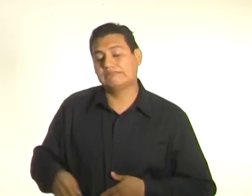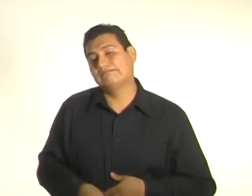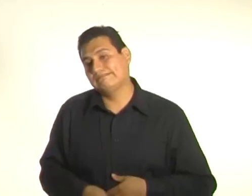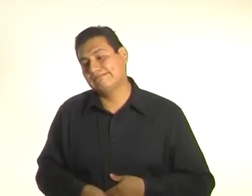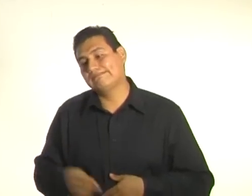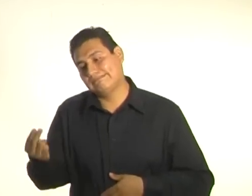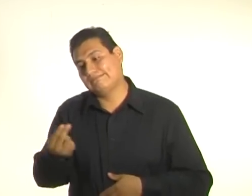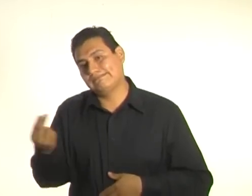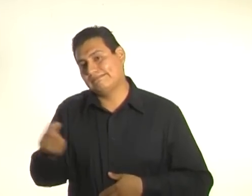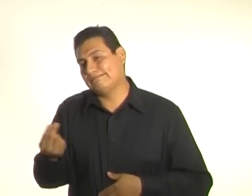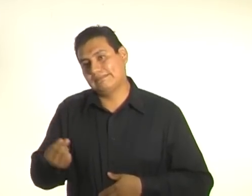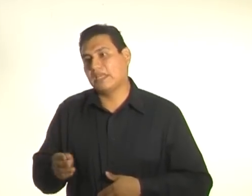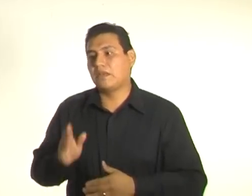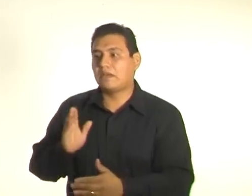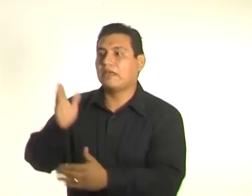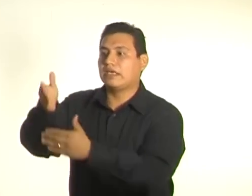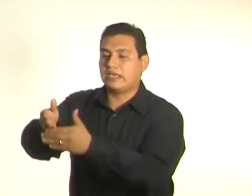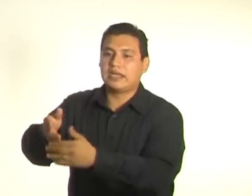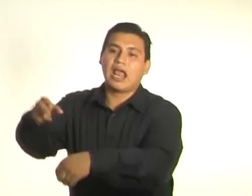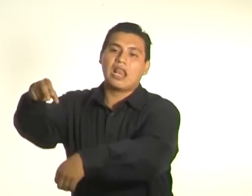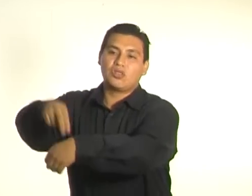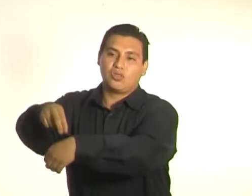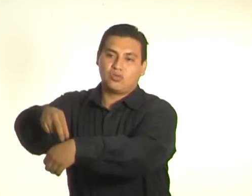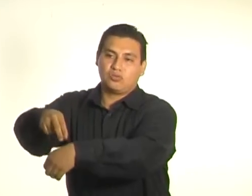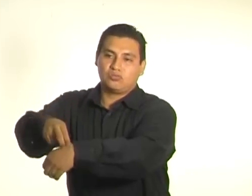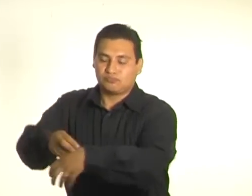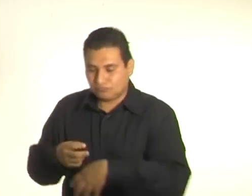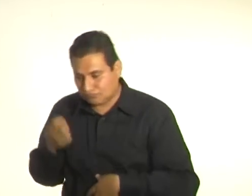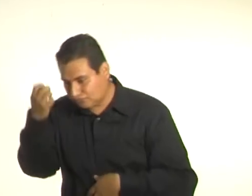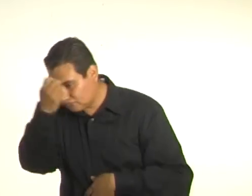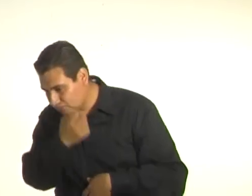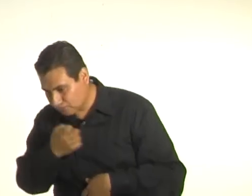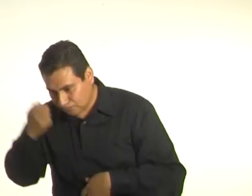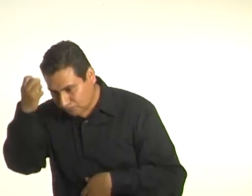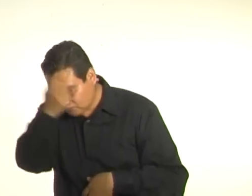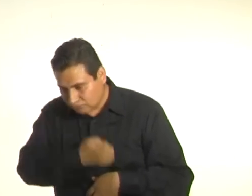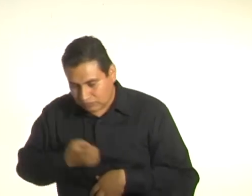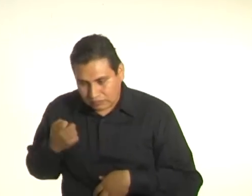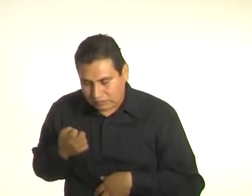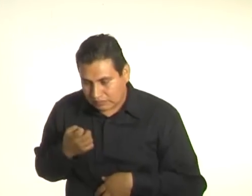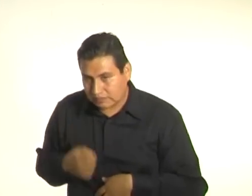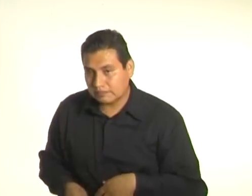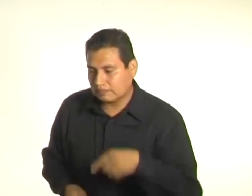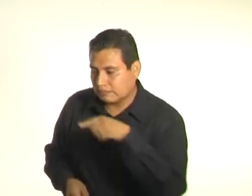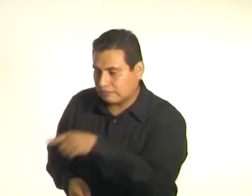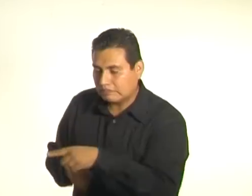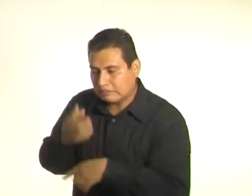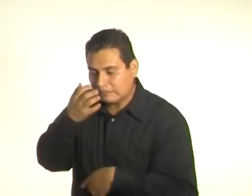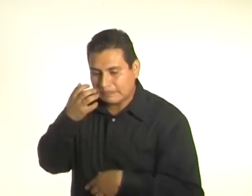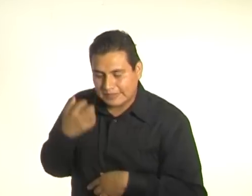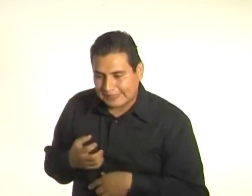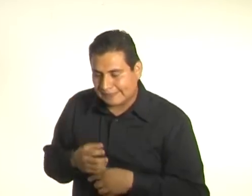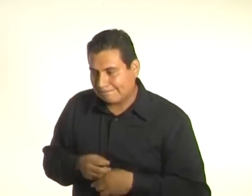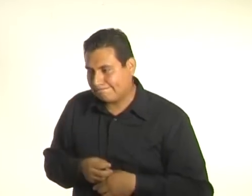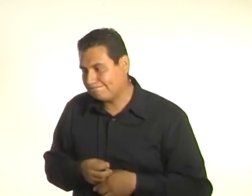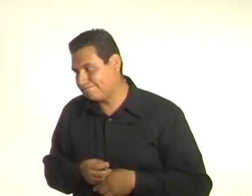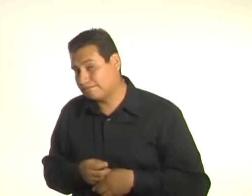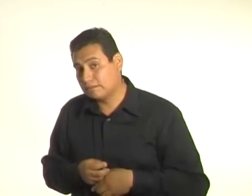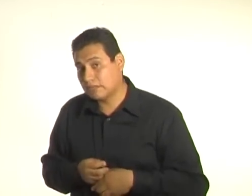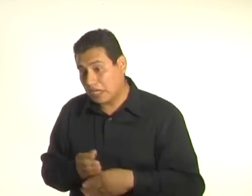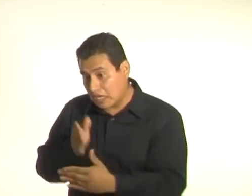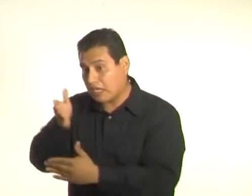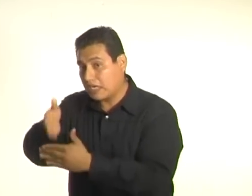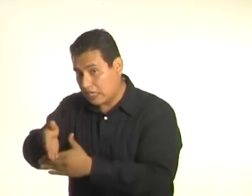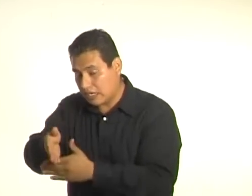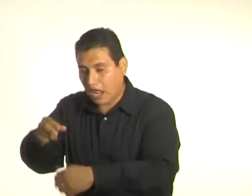consulta del veterinario. Y como se podrán imaginar, no tuvo que visitarlo una sola vez.